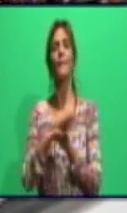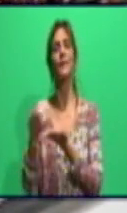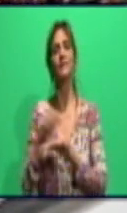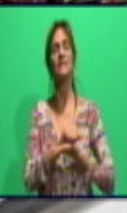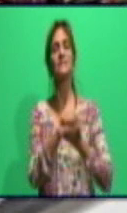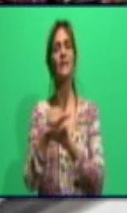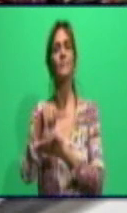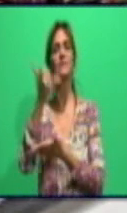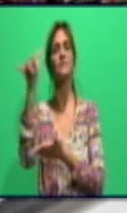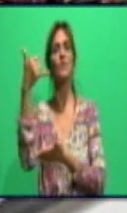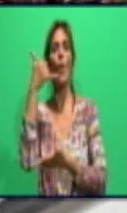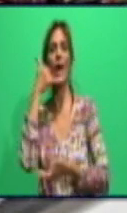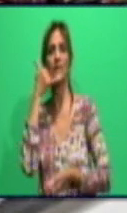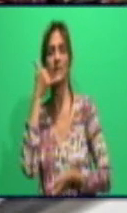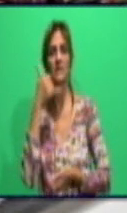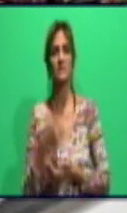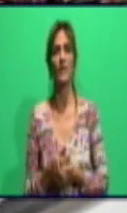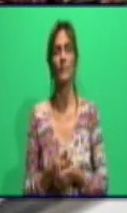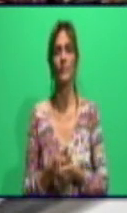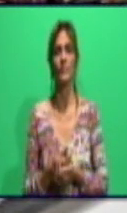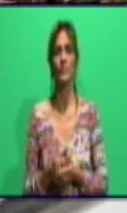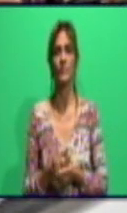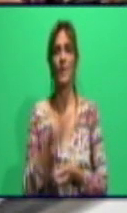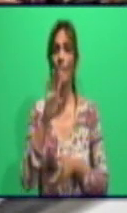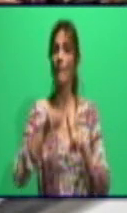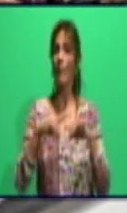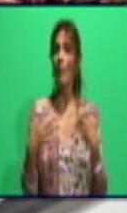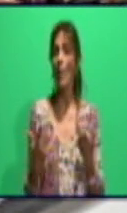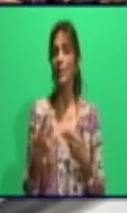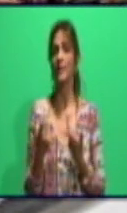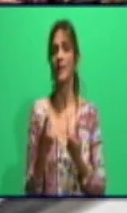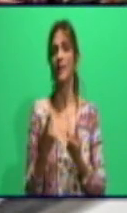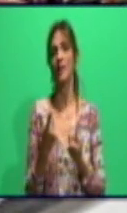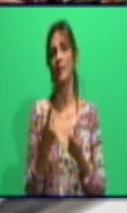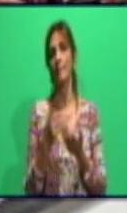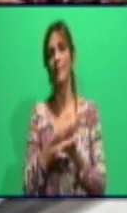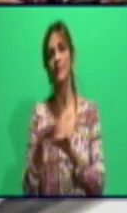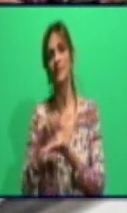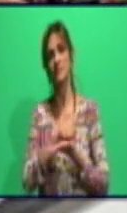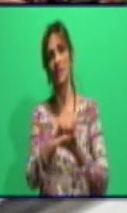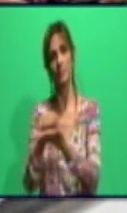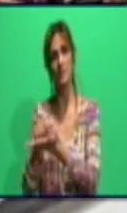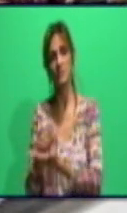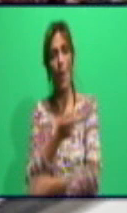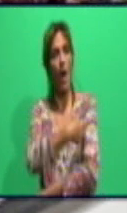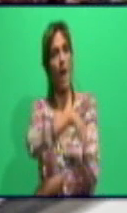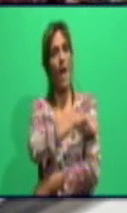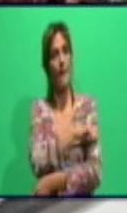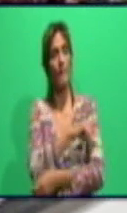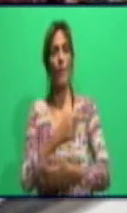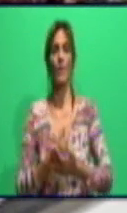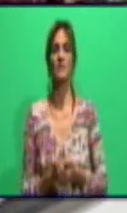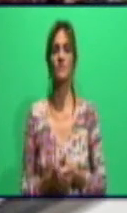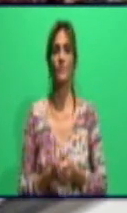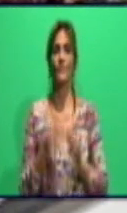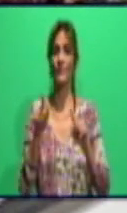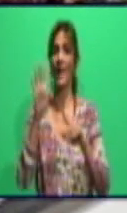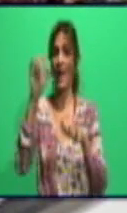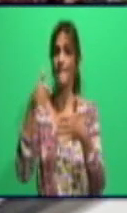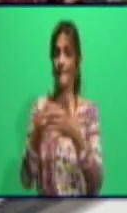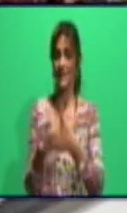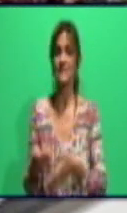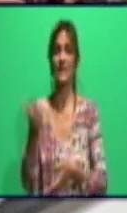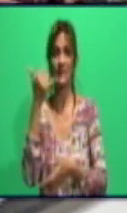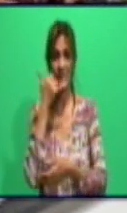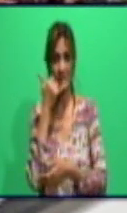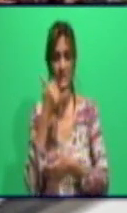Acerca el servicio de TEXA a los clientes, creo que es un momento para explotar, en el mejor sentido de la palabra,